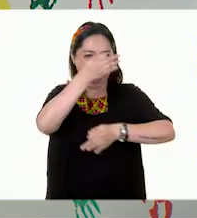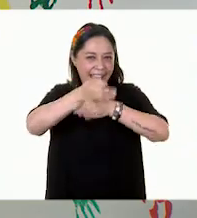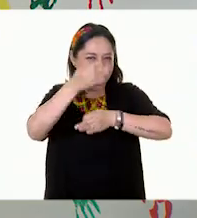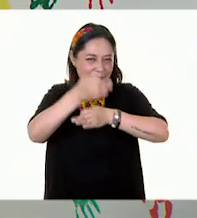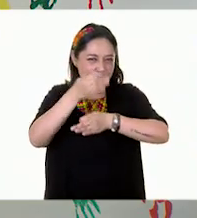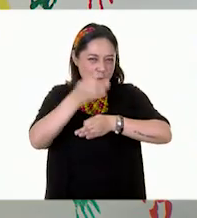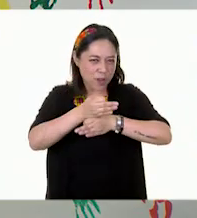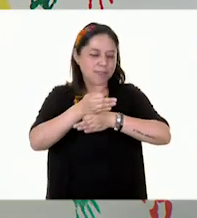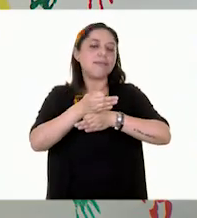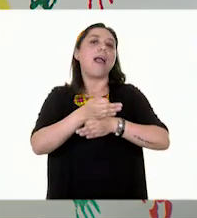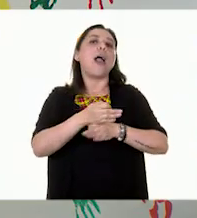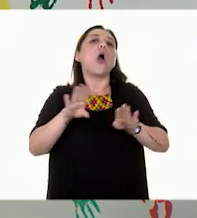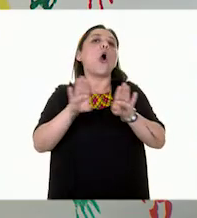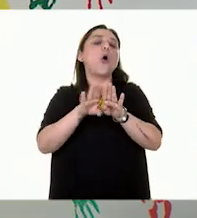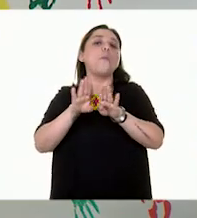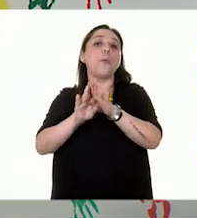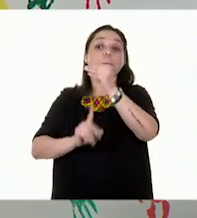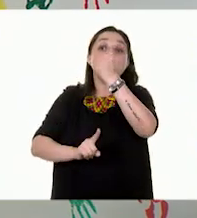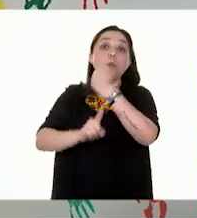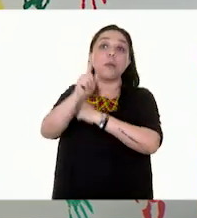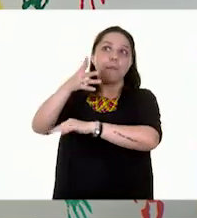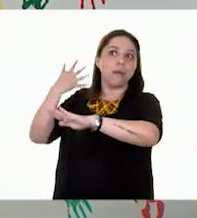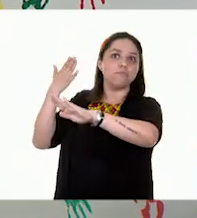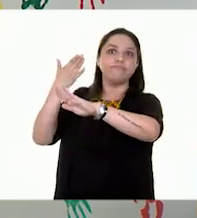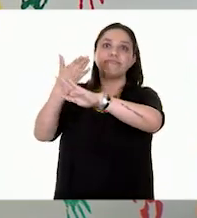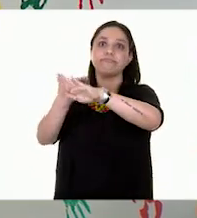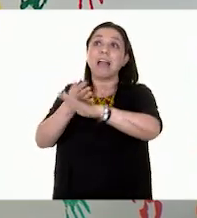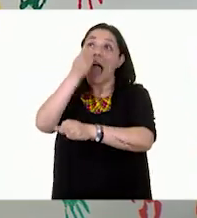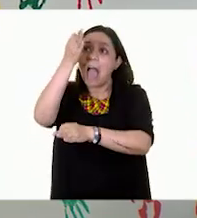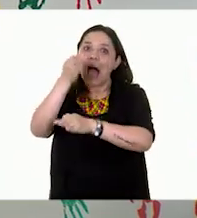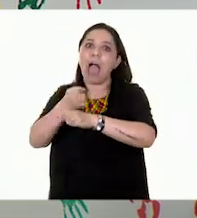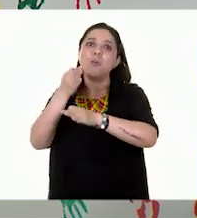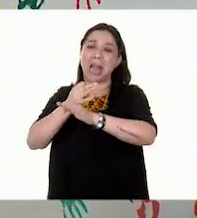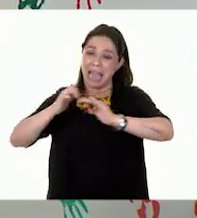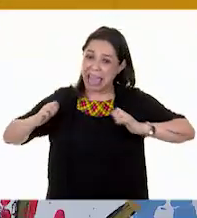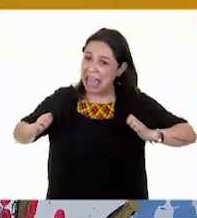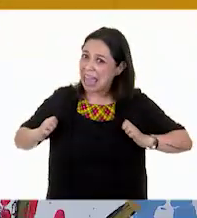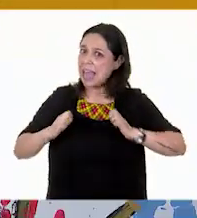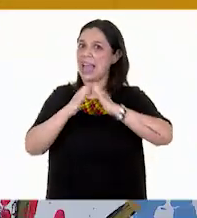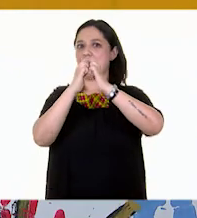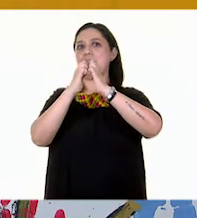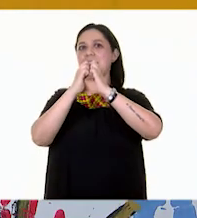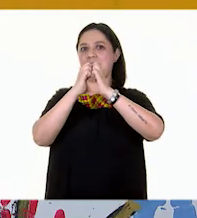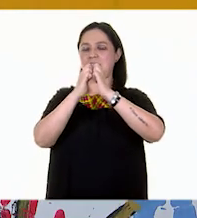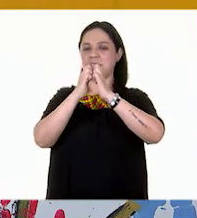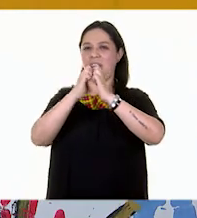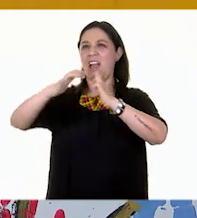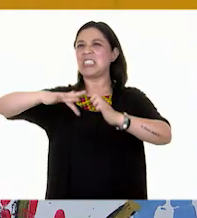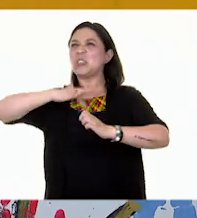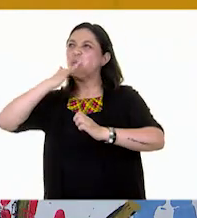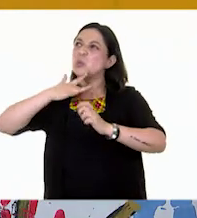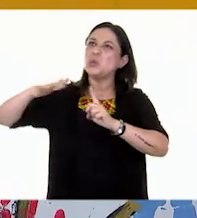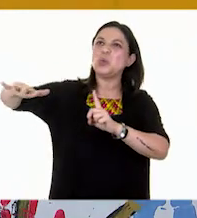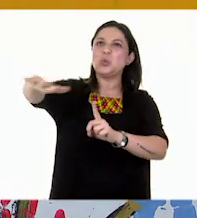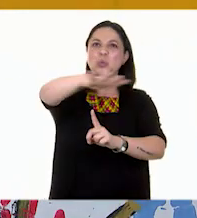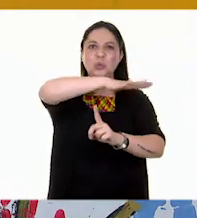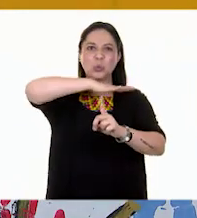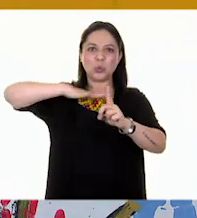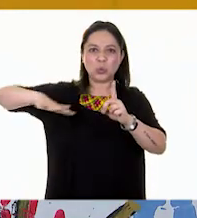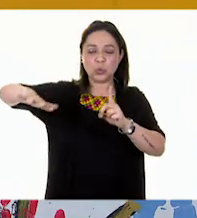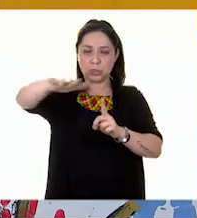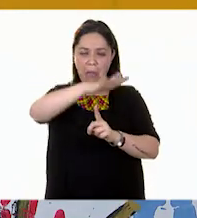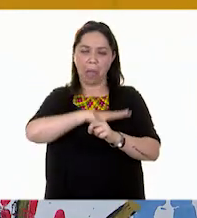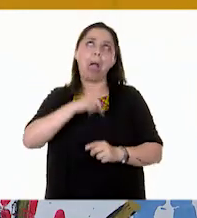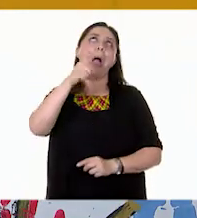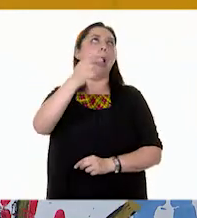diseñamos para combatir el problema de las contingencias ambientales? Ah, pues a mí me parece muy buena